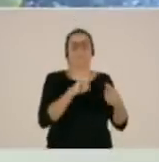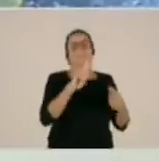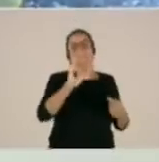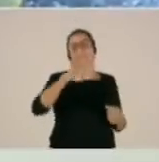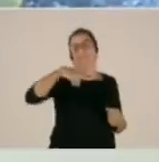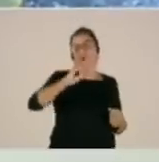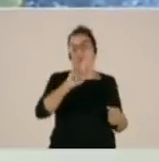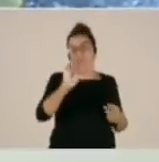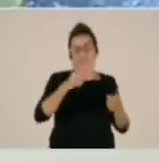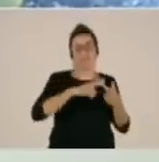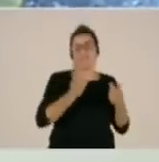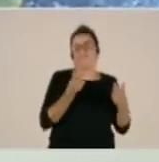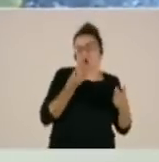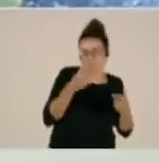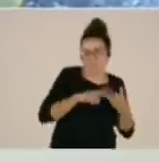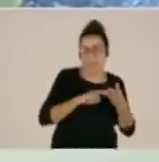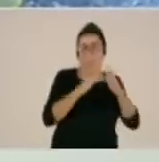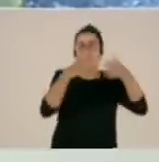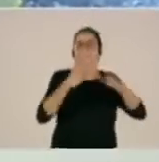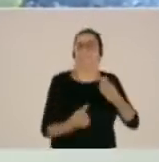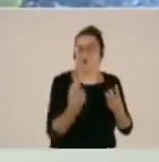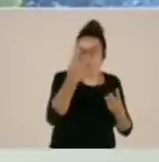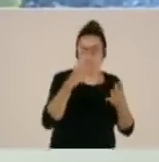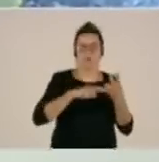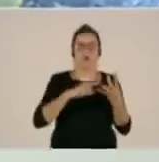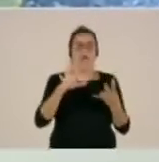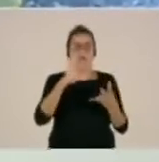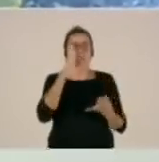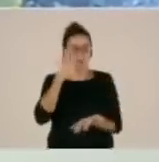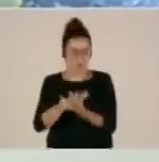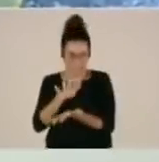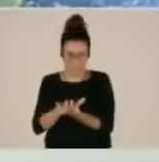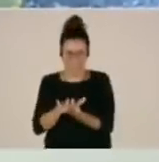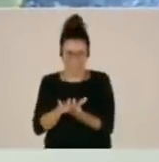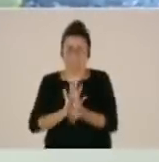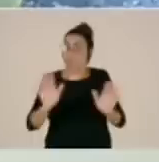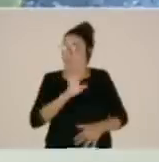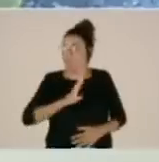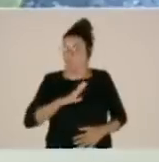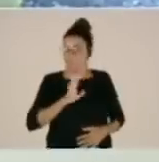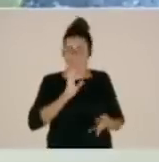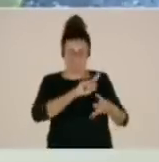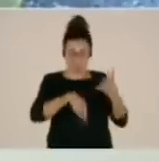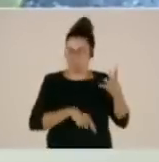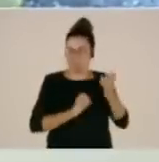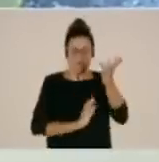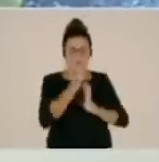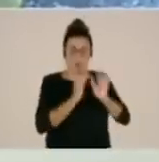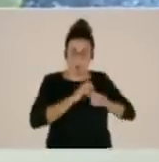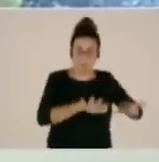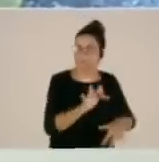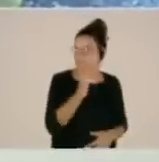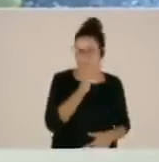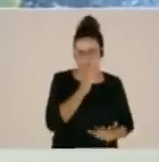Alto y la zona de Aguamanza. Por ahora no ha llegado el fuego a ellos y están distribuidos los bomberos